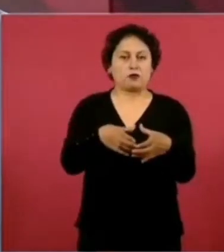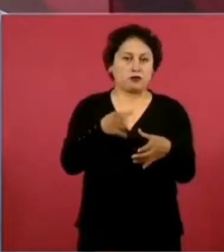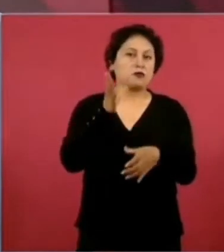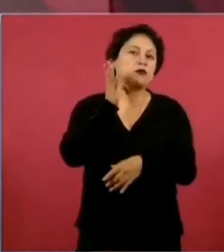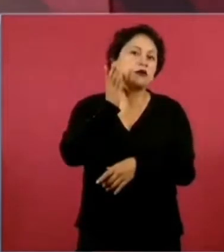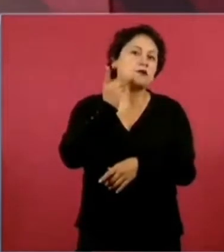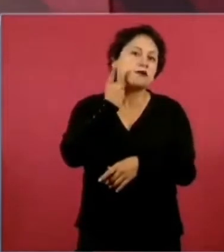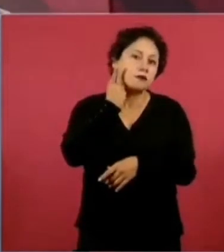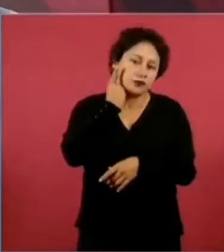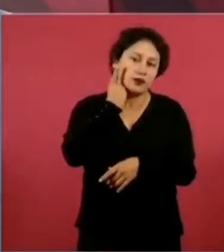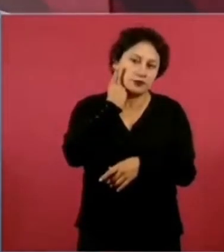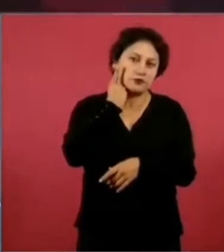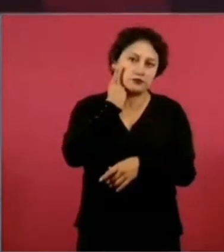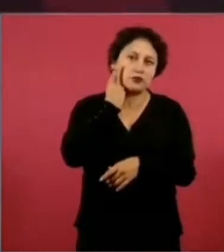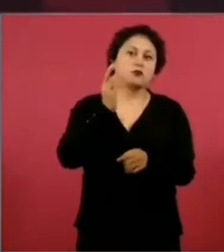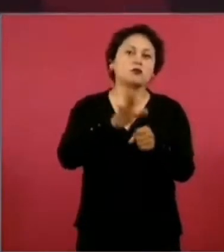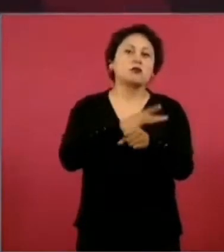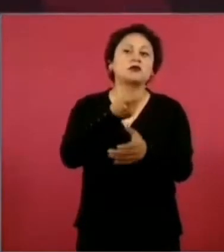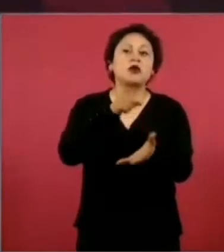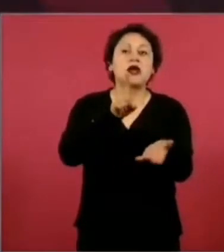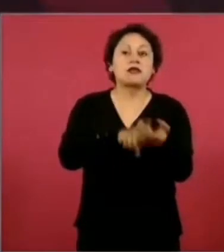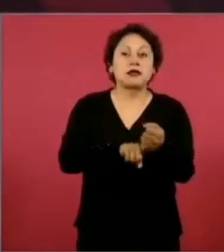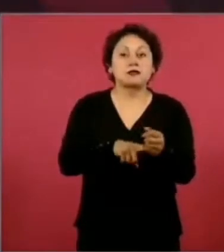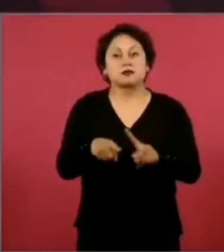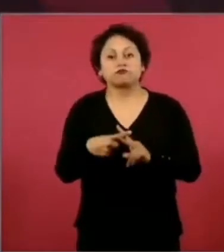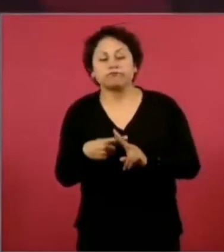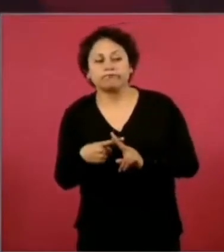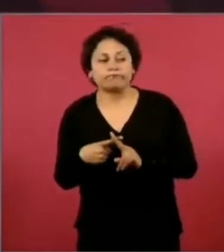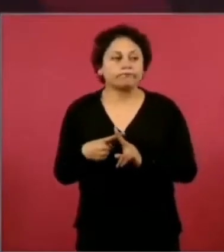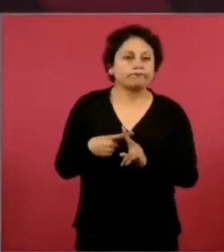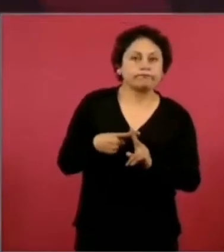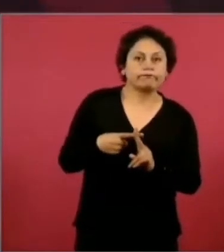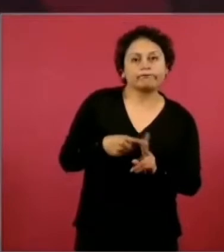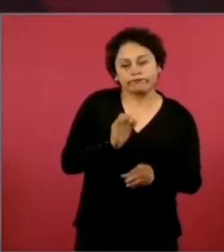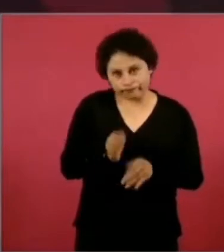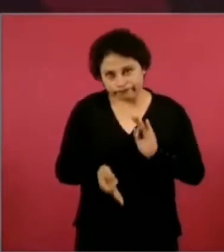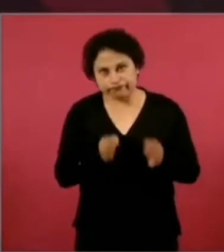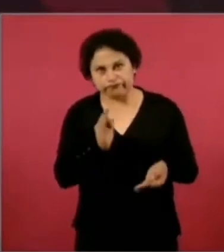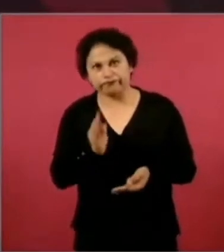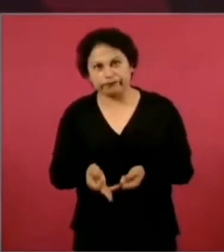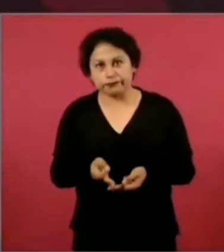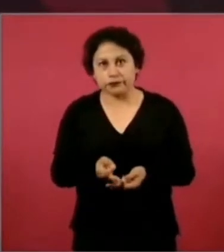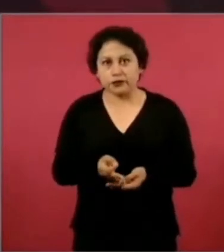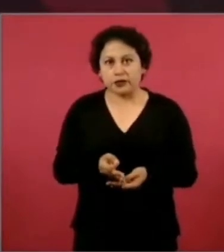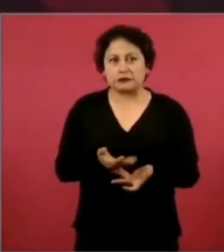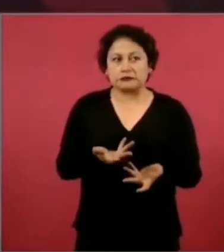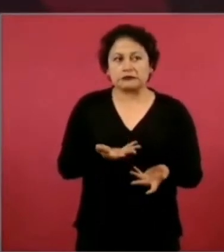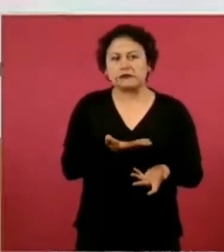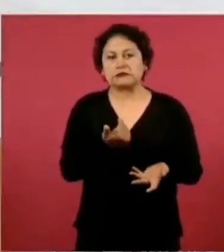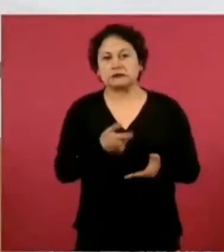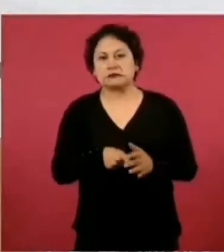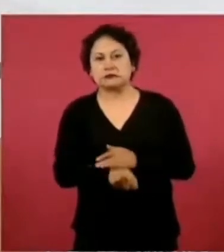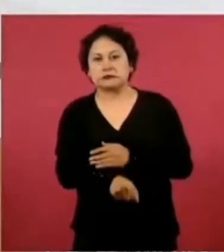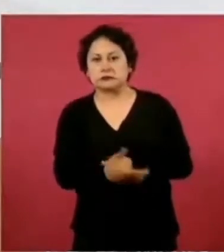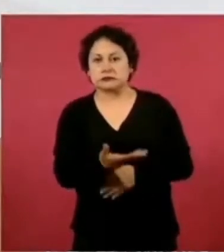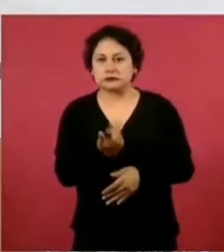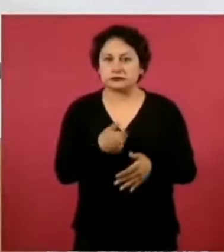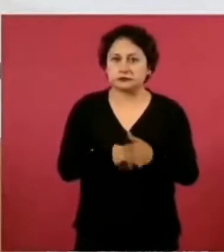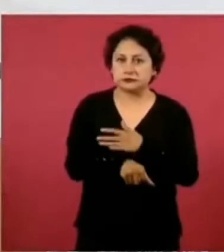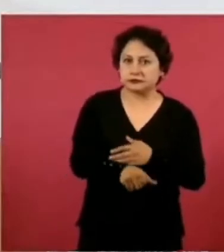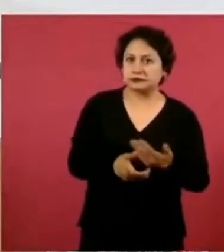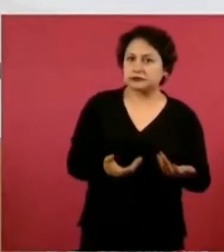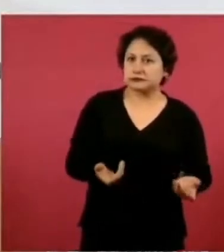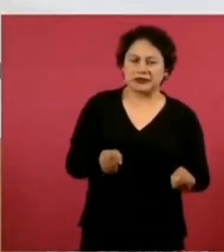presupuesto le pedían moches los